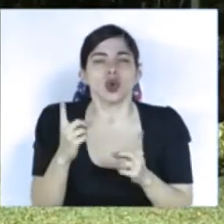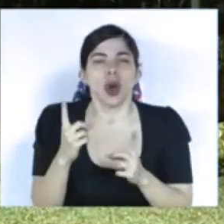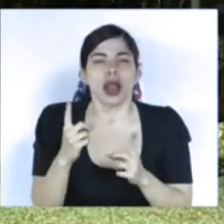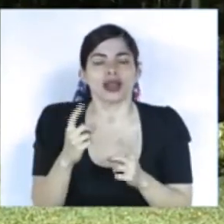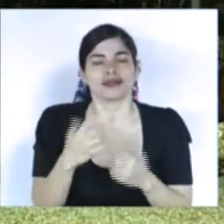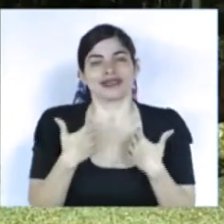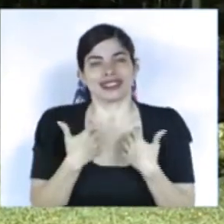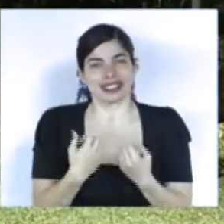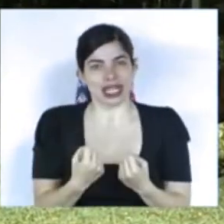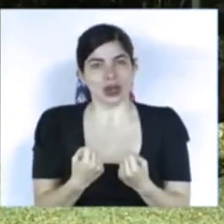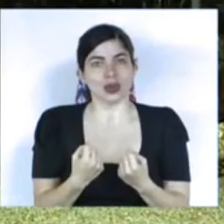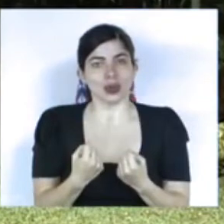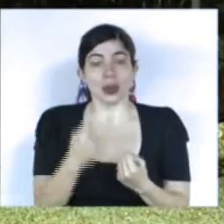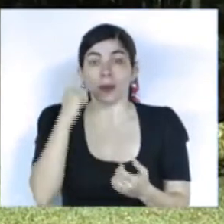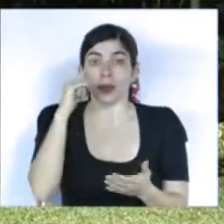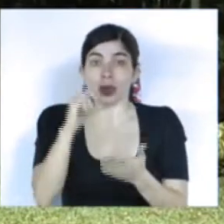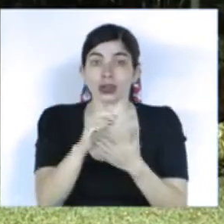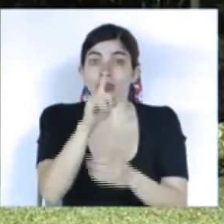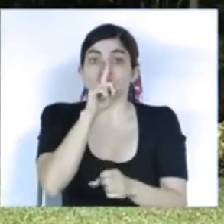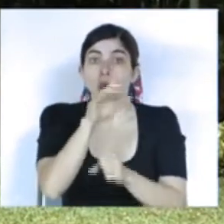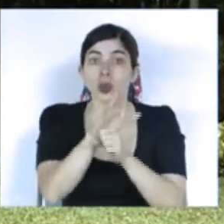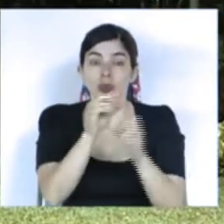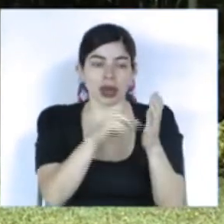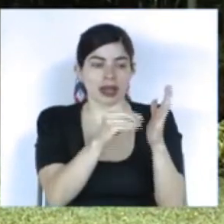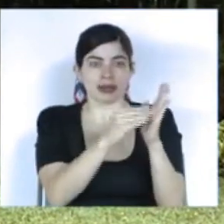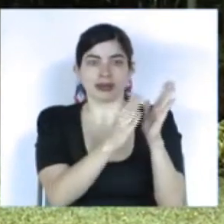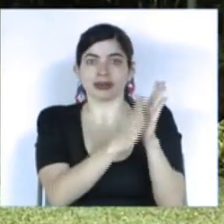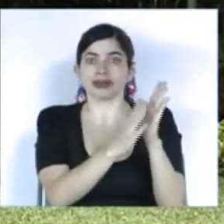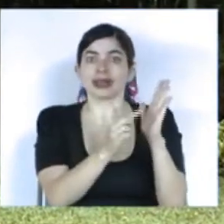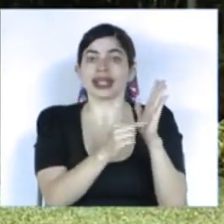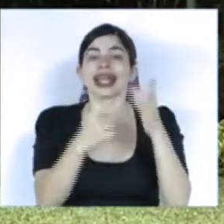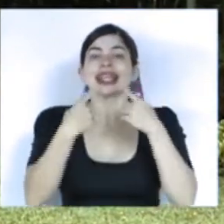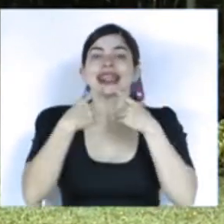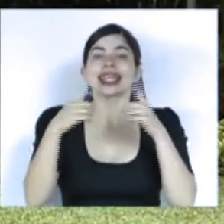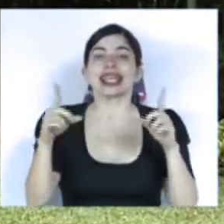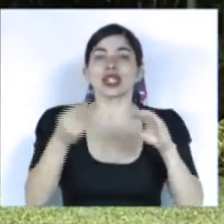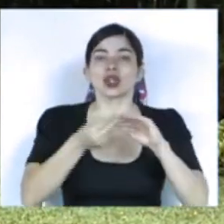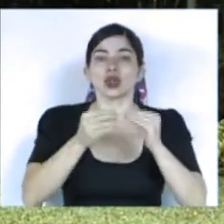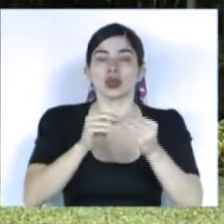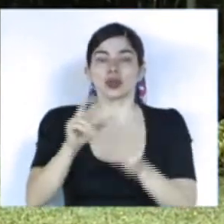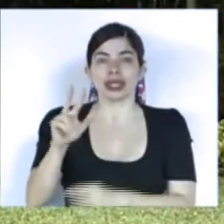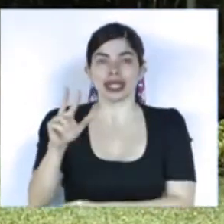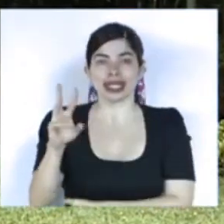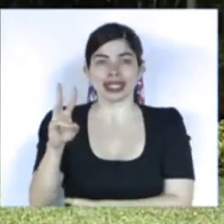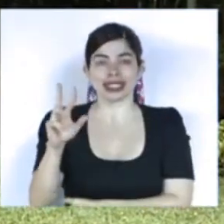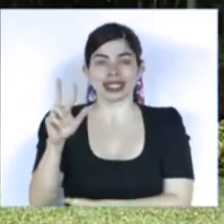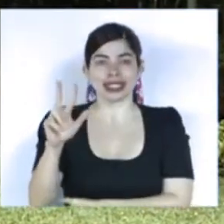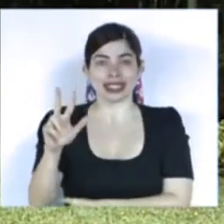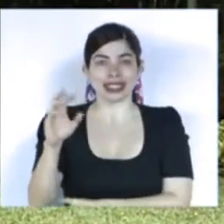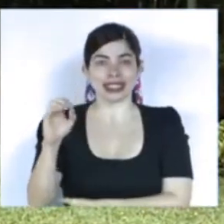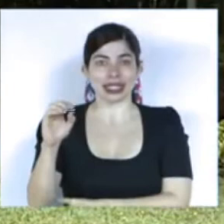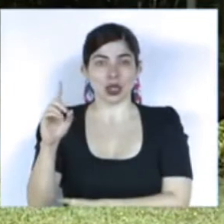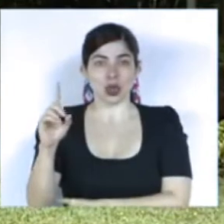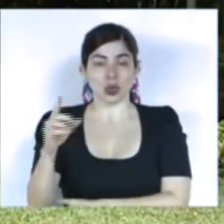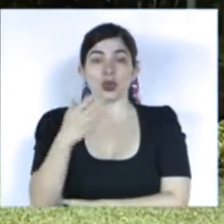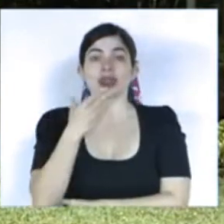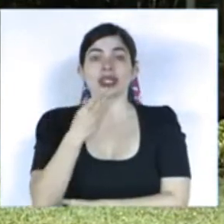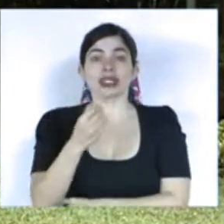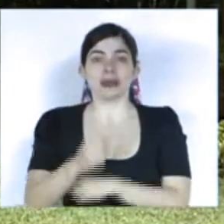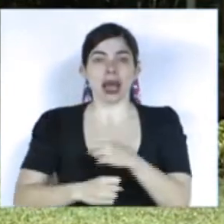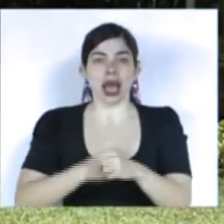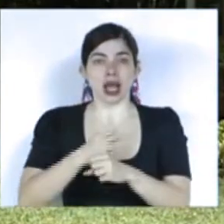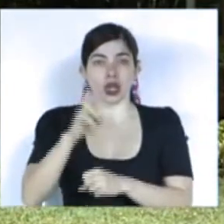Es por ello que en cumplimiento de lo estipulado en el decreto 36301 de diciembre del 2010,